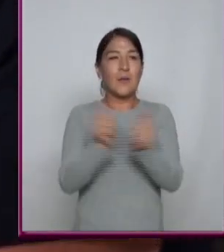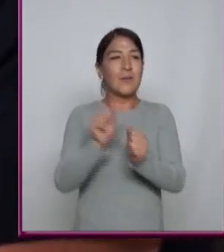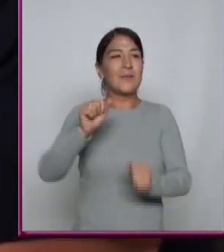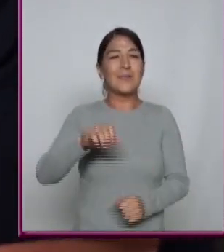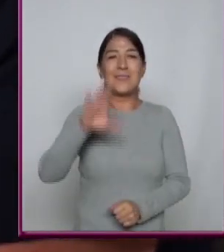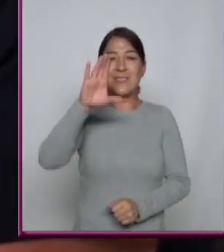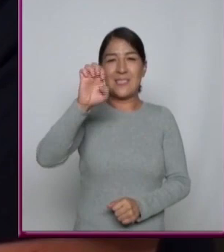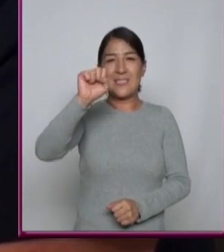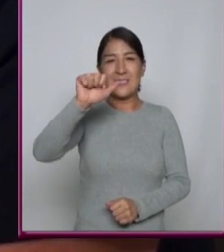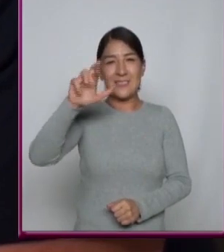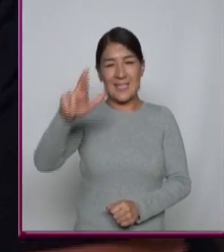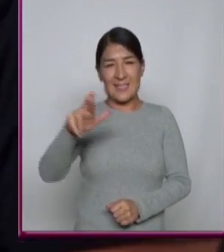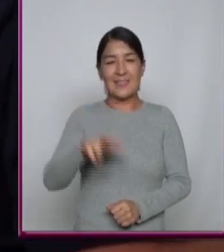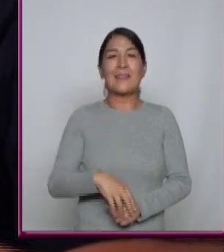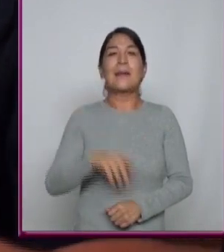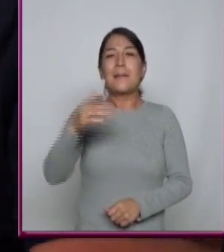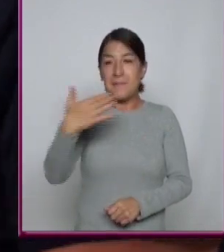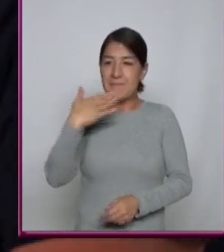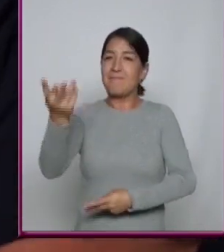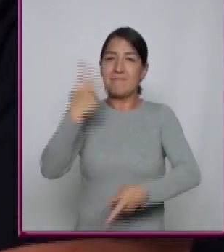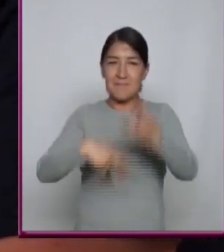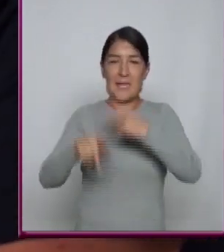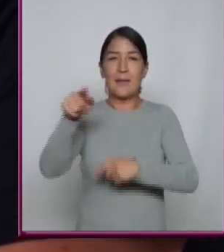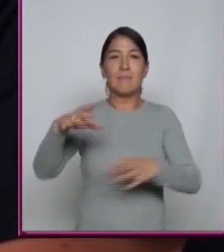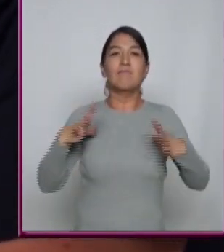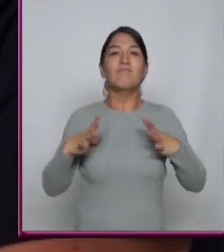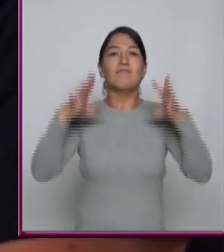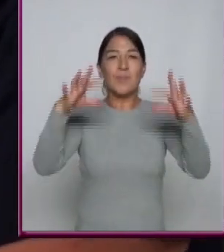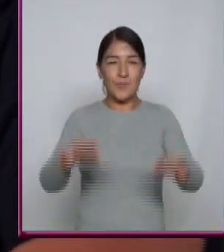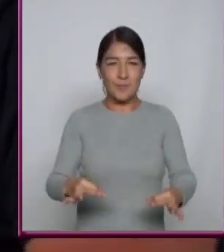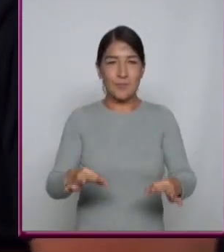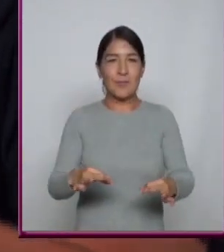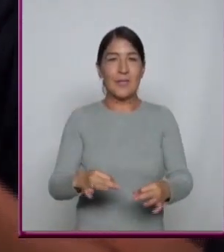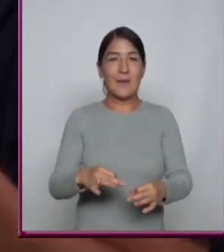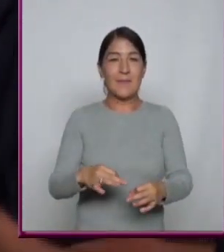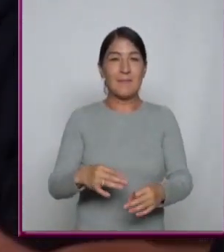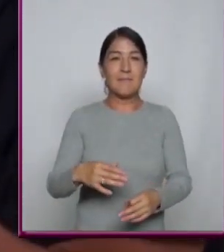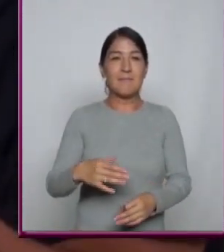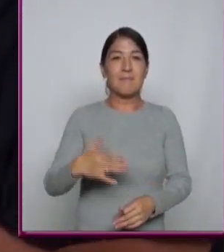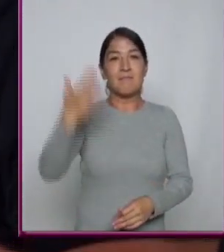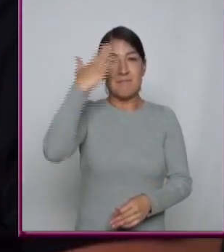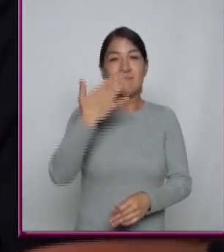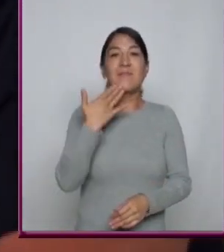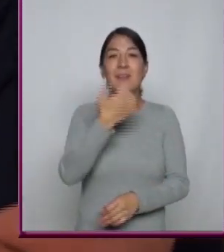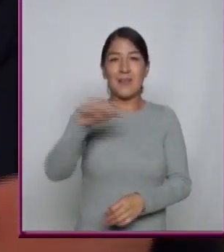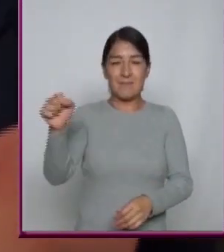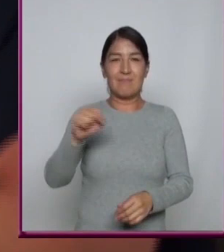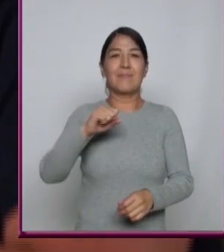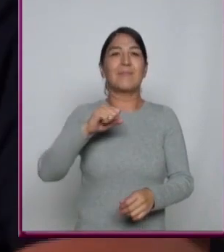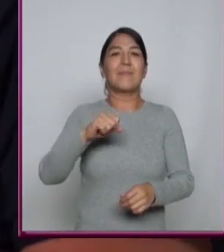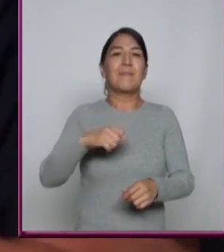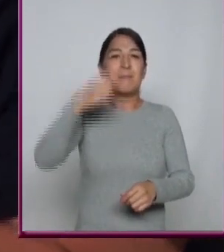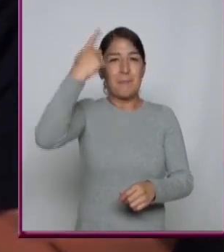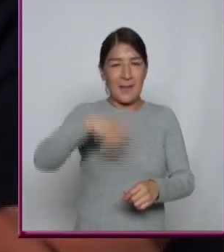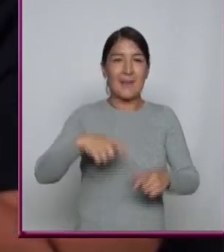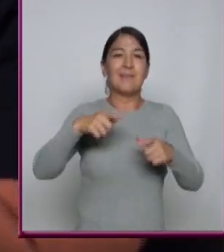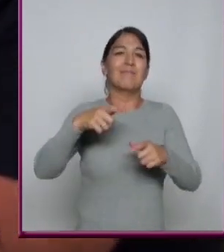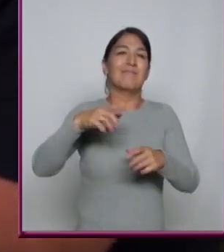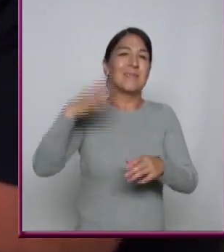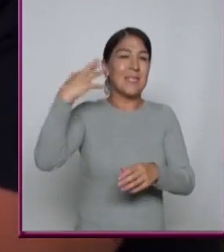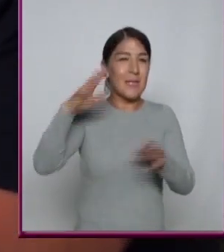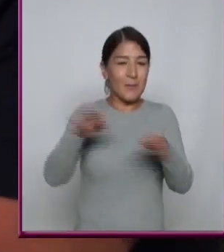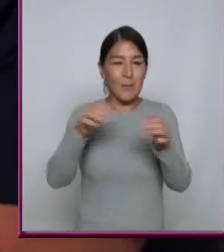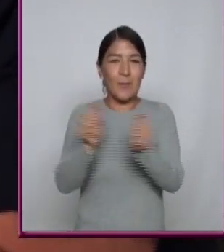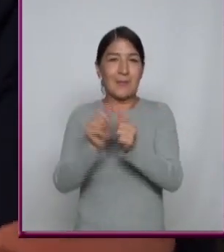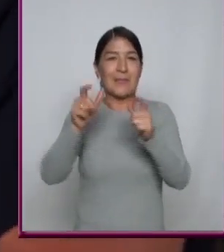Sánchez Bienvenido César César es fundador de una famosa tienda de discos En una colonia con